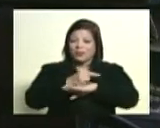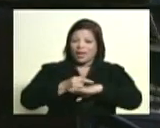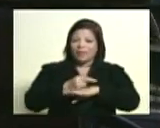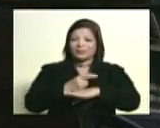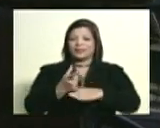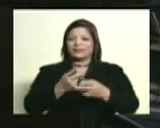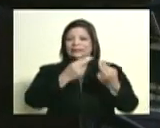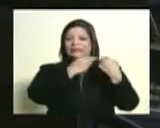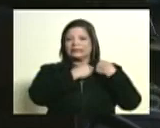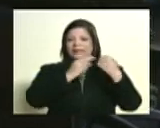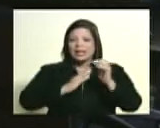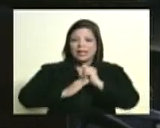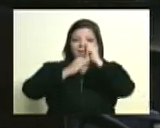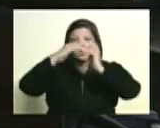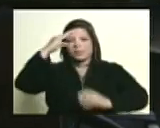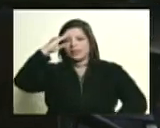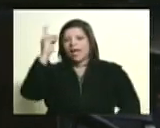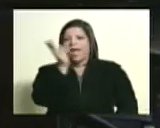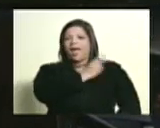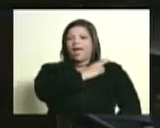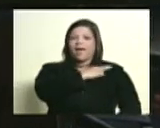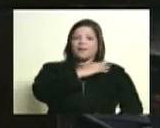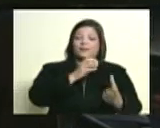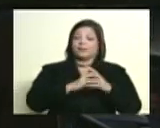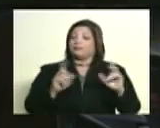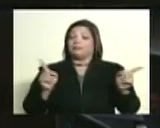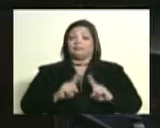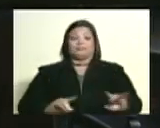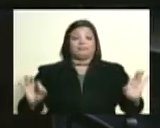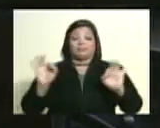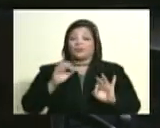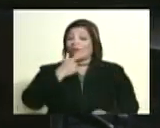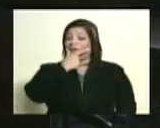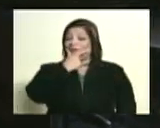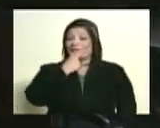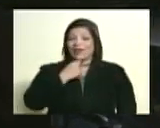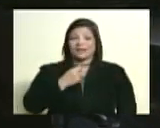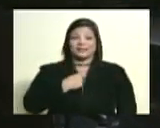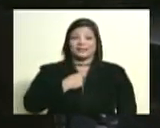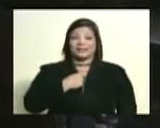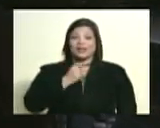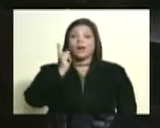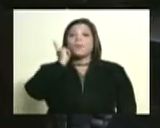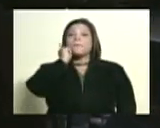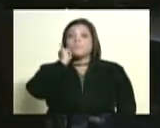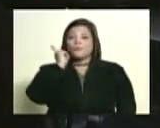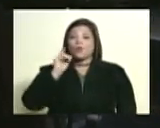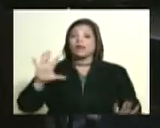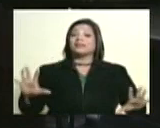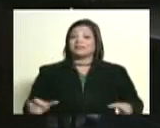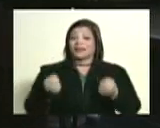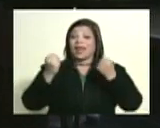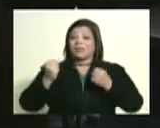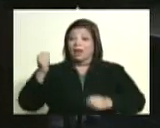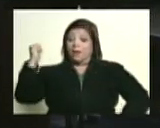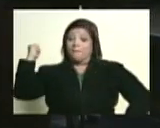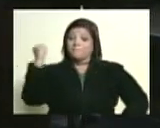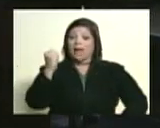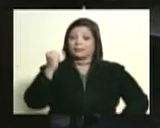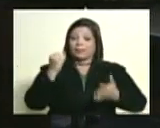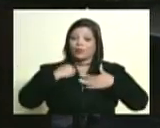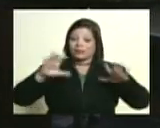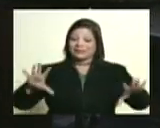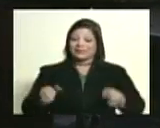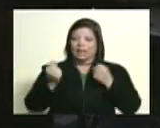líder militar jefe no era no era sencilla Manuela lo salva incluso del atentado lo que viene se